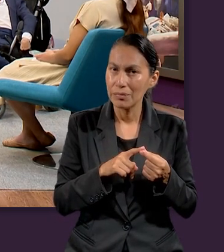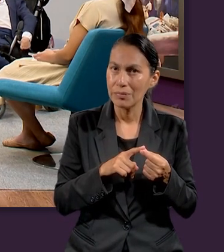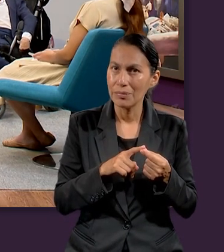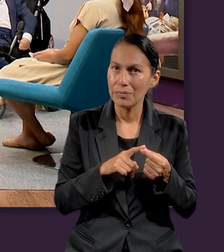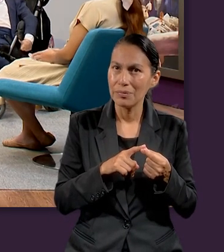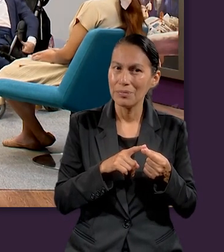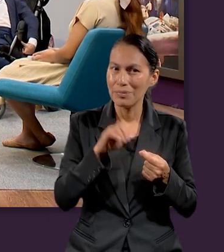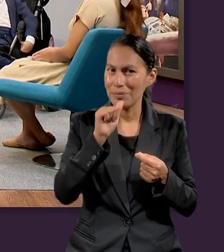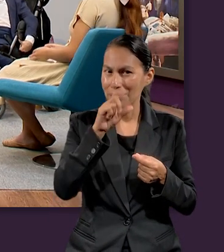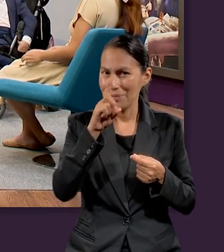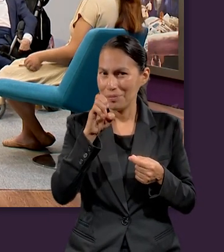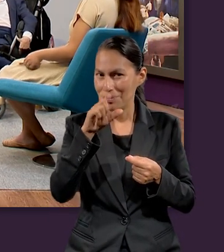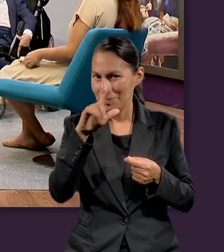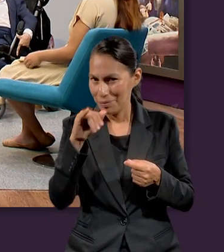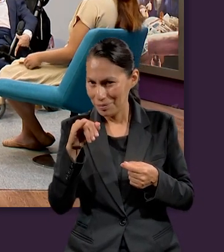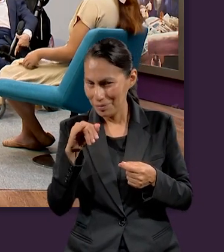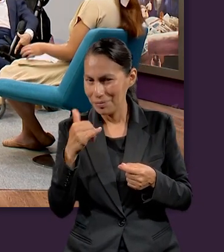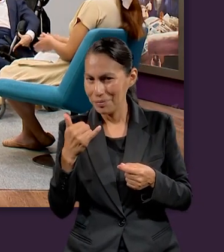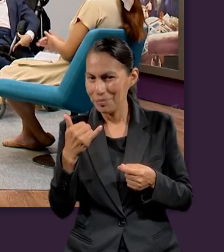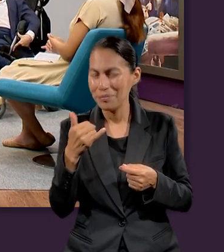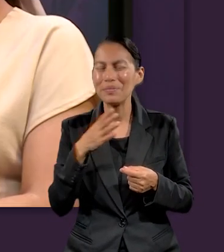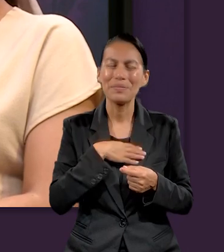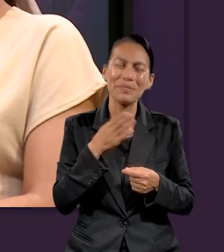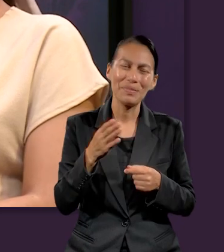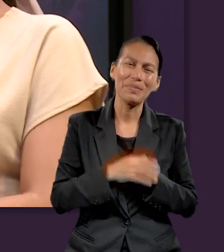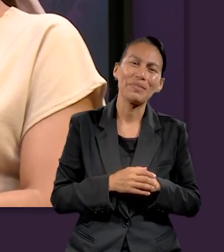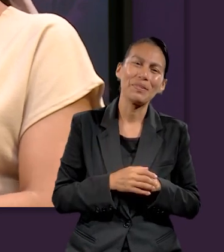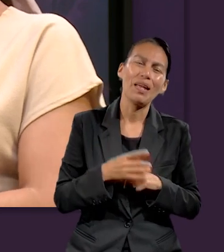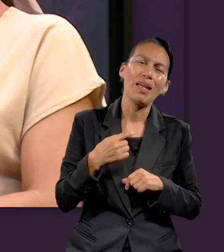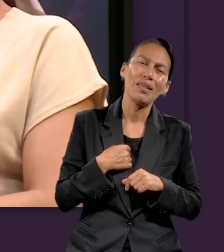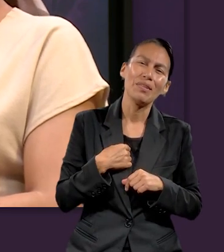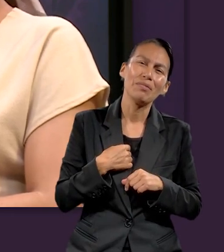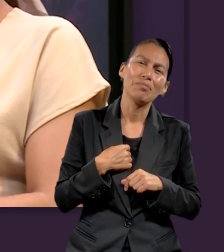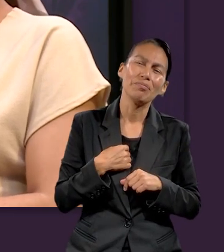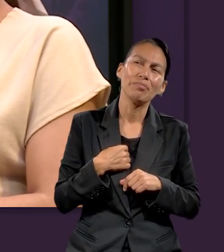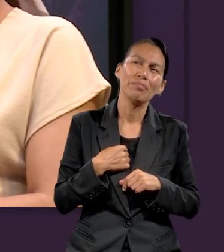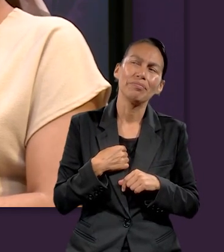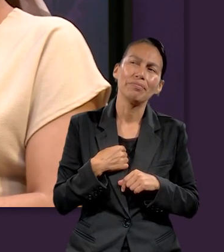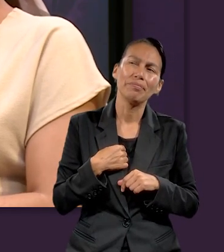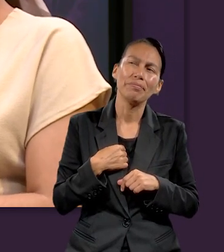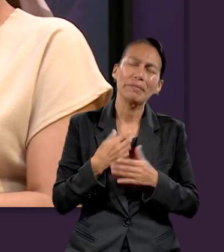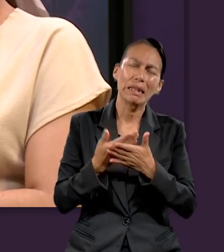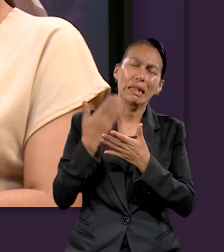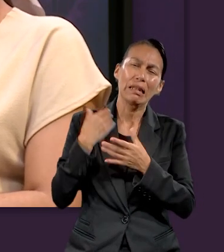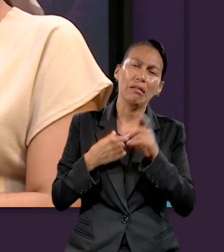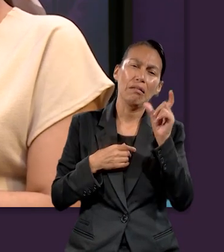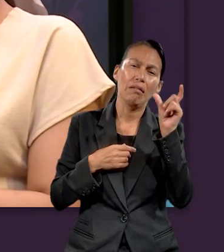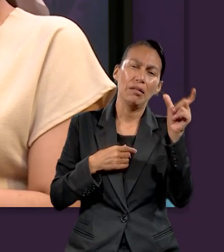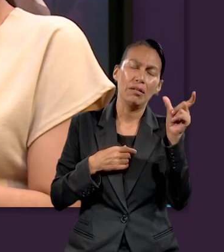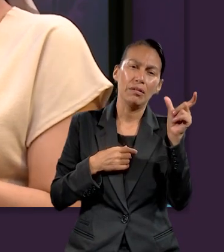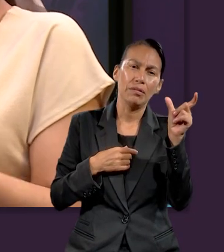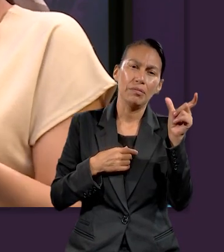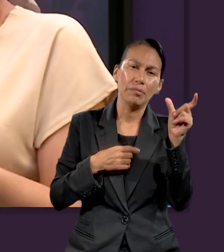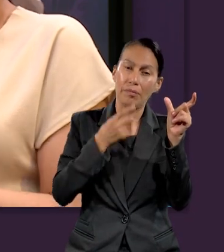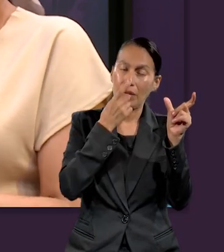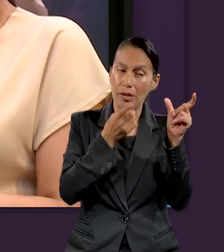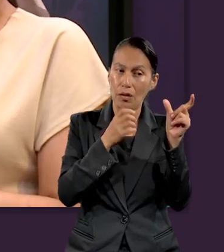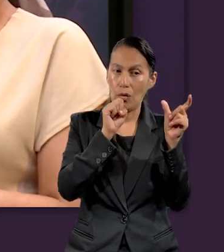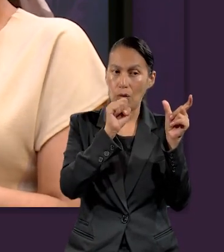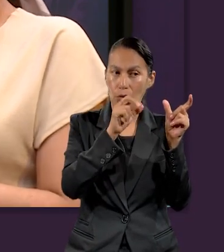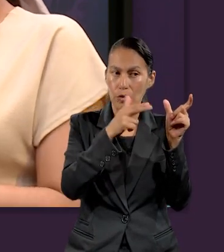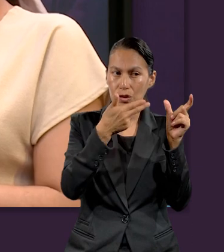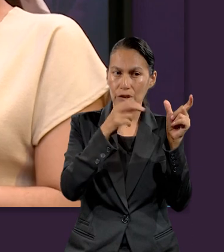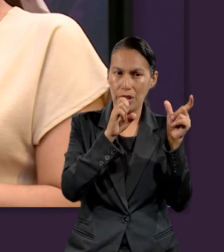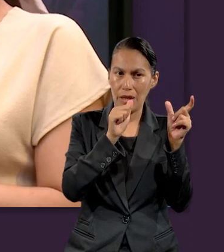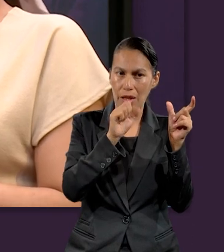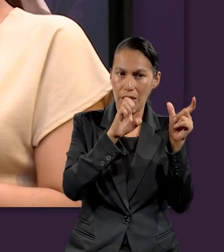Te veo a ti, Adelie. Ándale. Bueno, pues creo que me quedo con la frase que mencioné al principio y también pues la mencionó